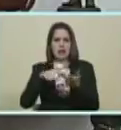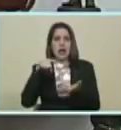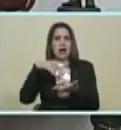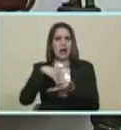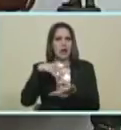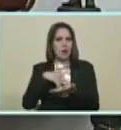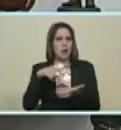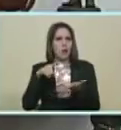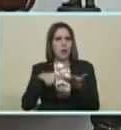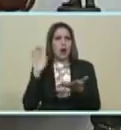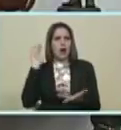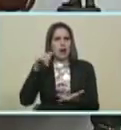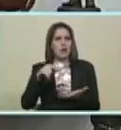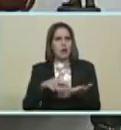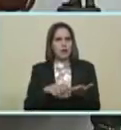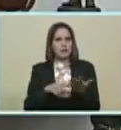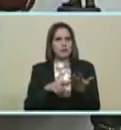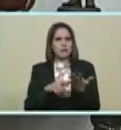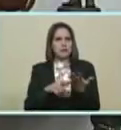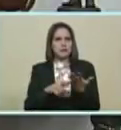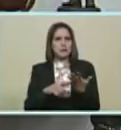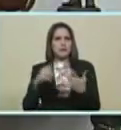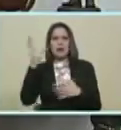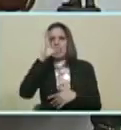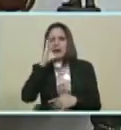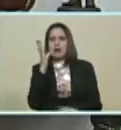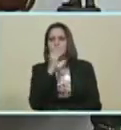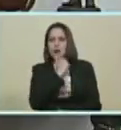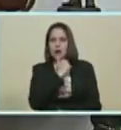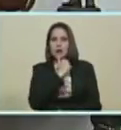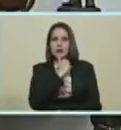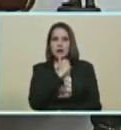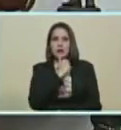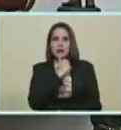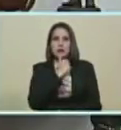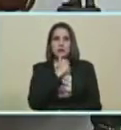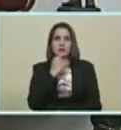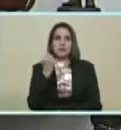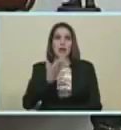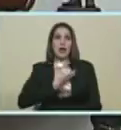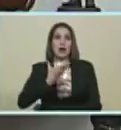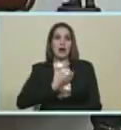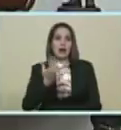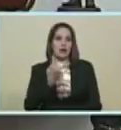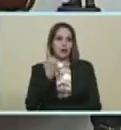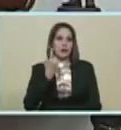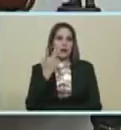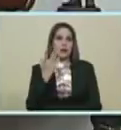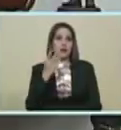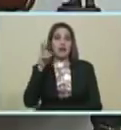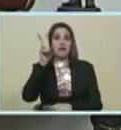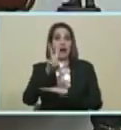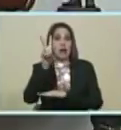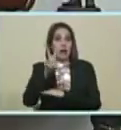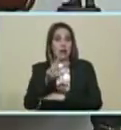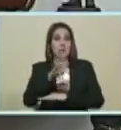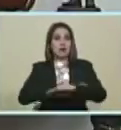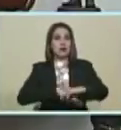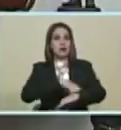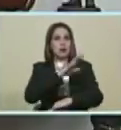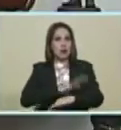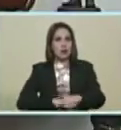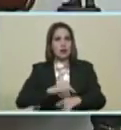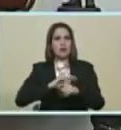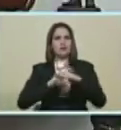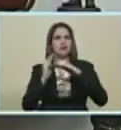Carabobo... ...de Aragua... ...en Caracas no... ...porque no tenemos gobernador... ...tenemos un alcalde... ...de Vargas... ...Ansuate...